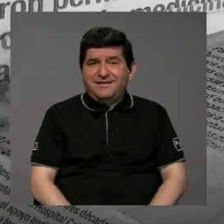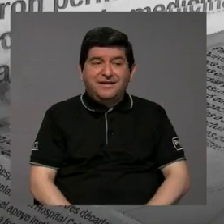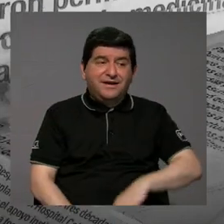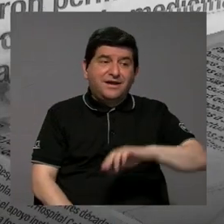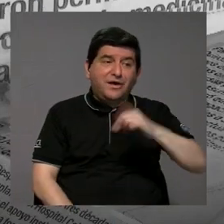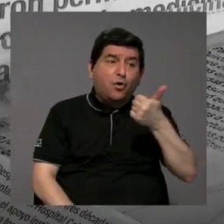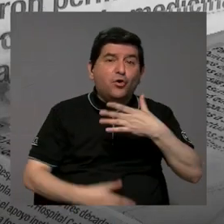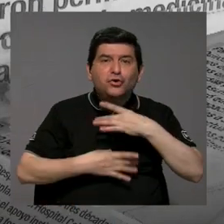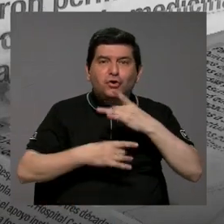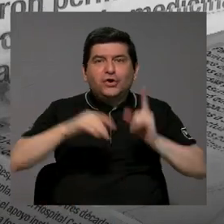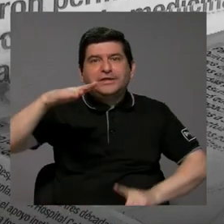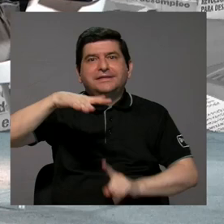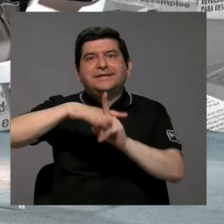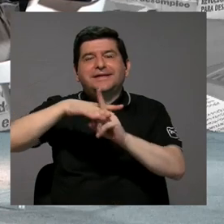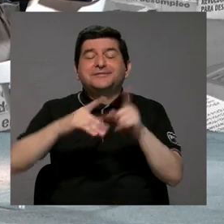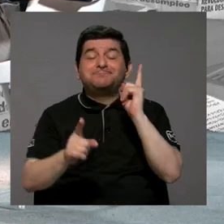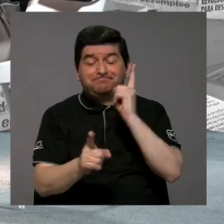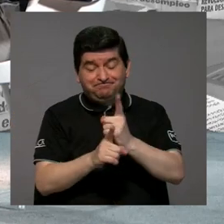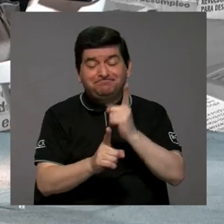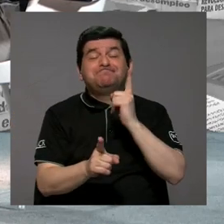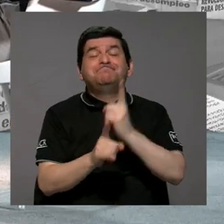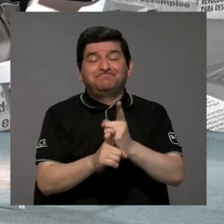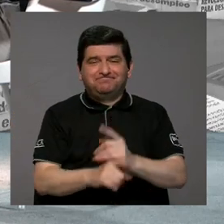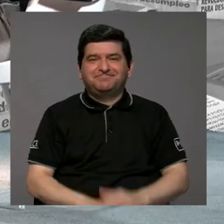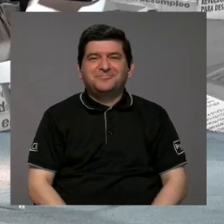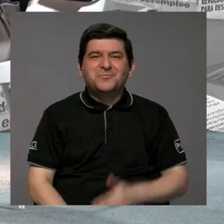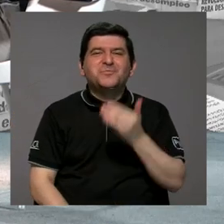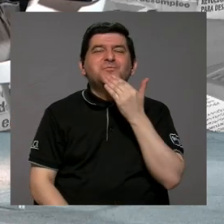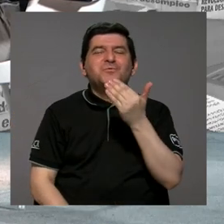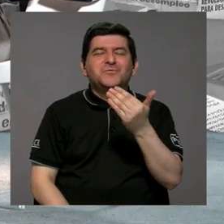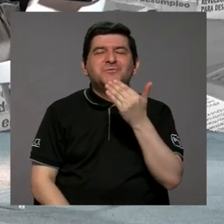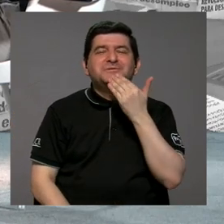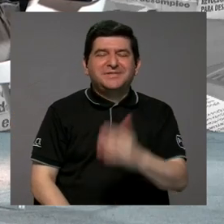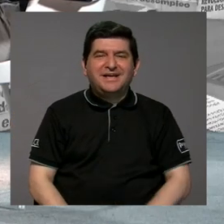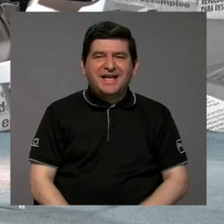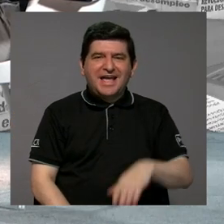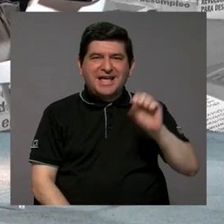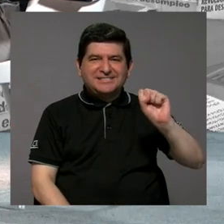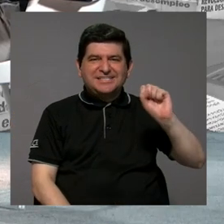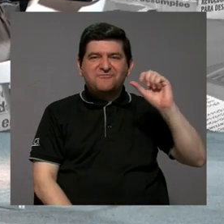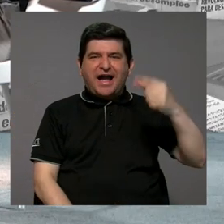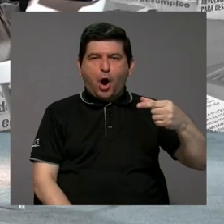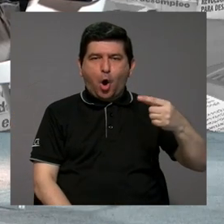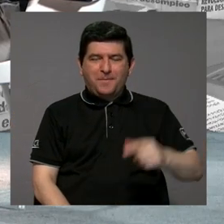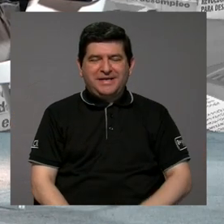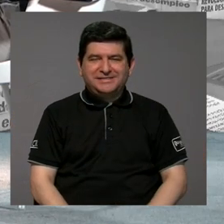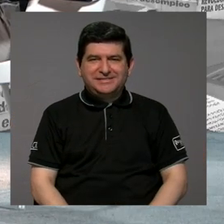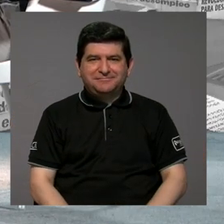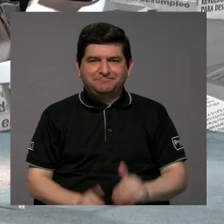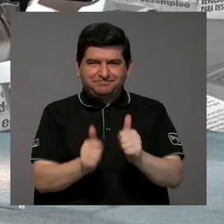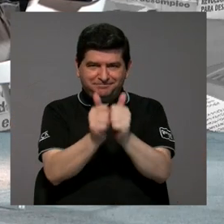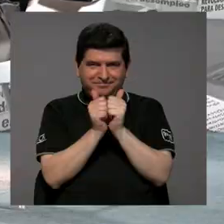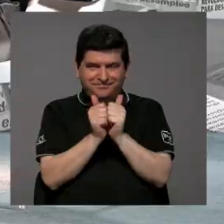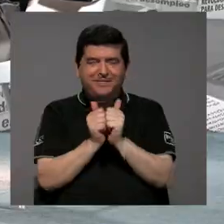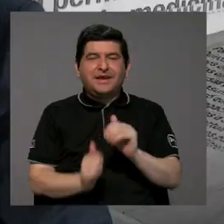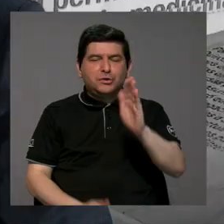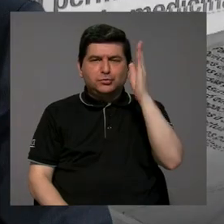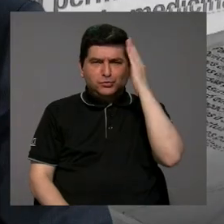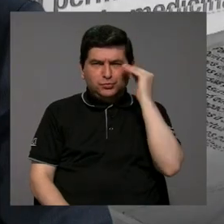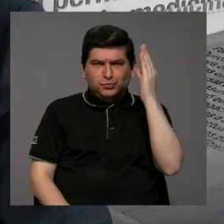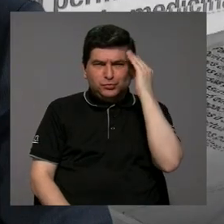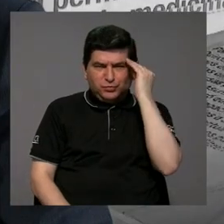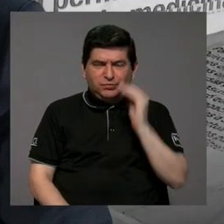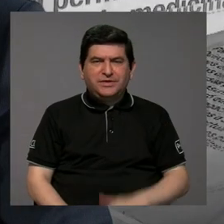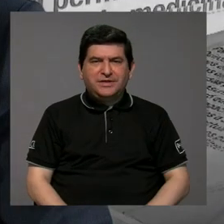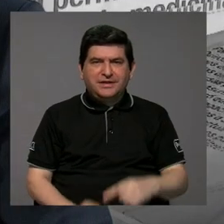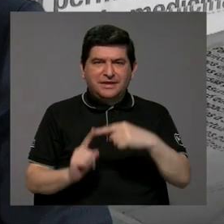otros son los intereses. Correcto, así es. Bueno, muchísimas gracias a Estefan Gómez por habernos acompañado con su